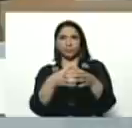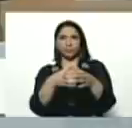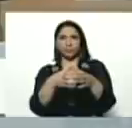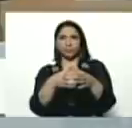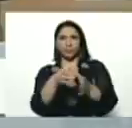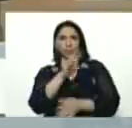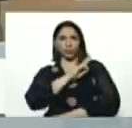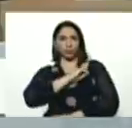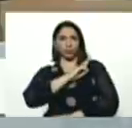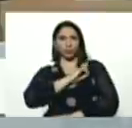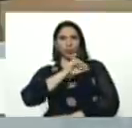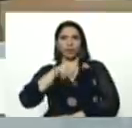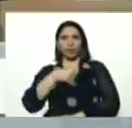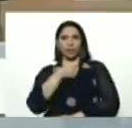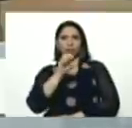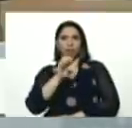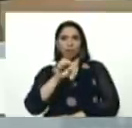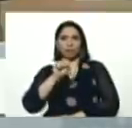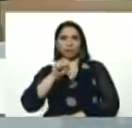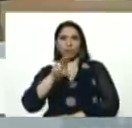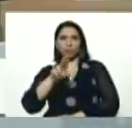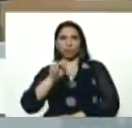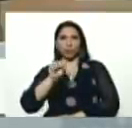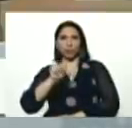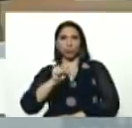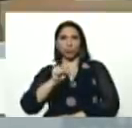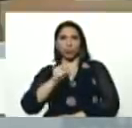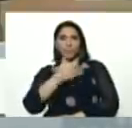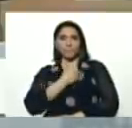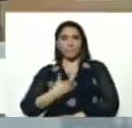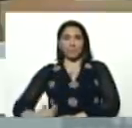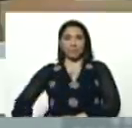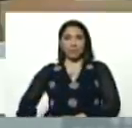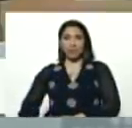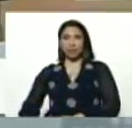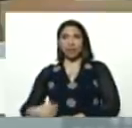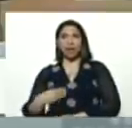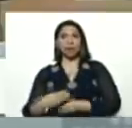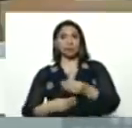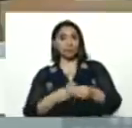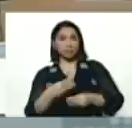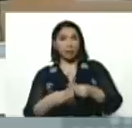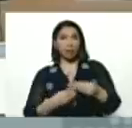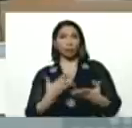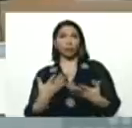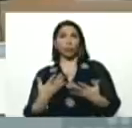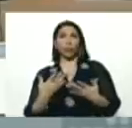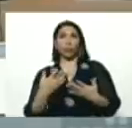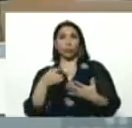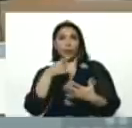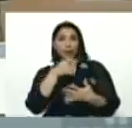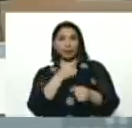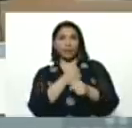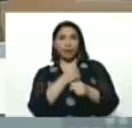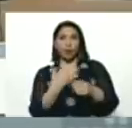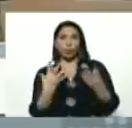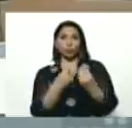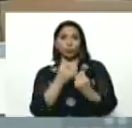religiosas, Jesús Faría, Jesús Faría, está siendo presidente, unos extraordinarios, Jesús Faría, y Julio,